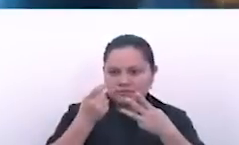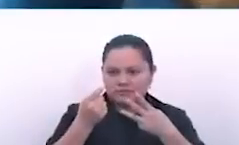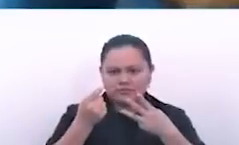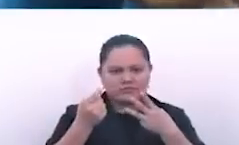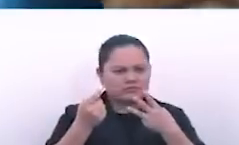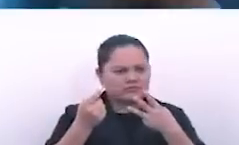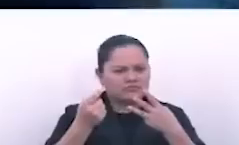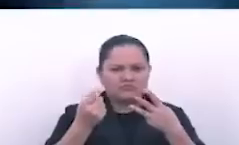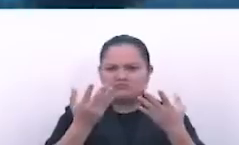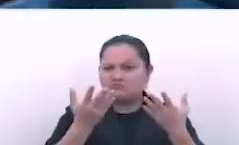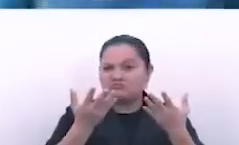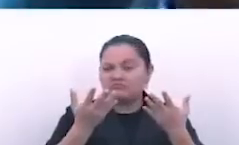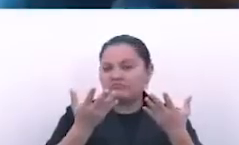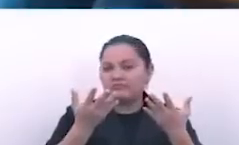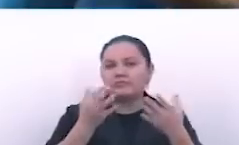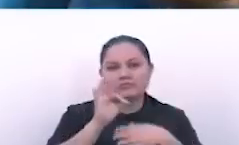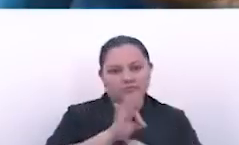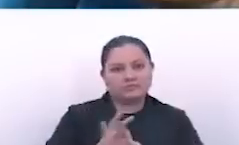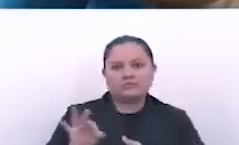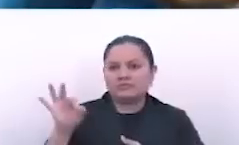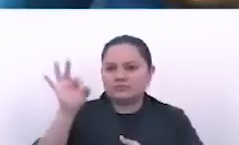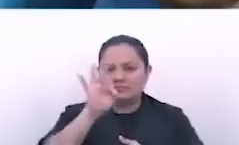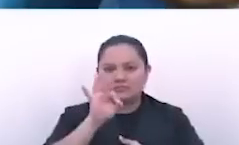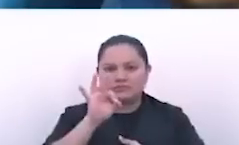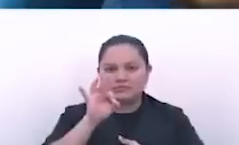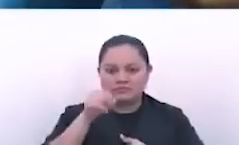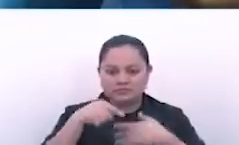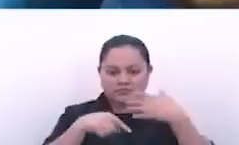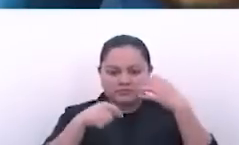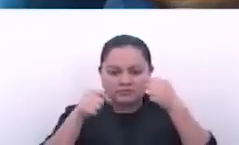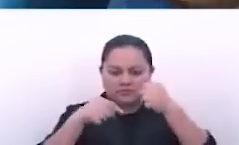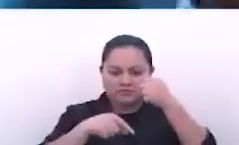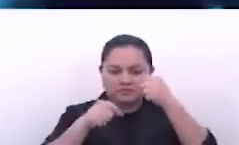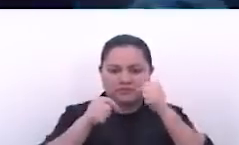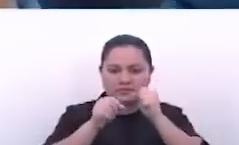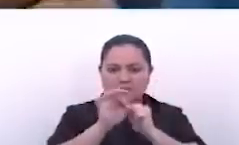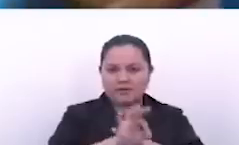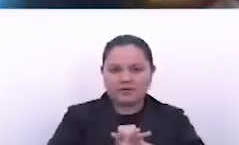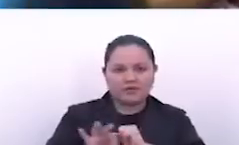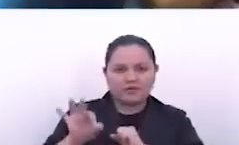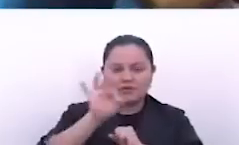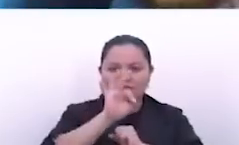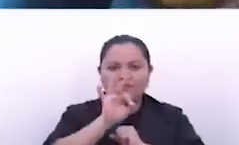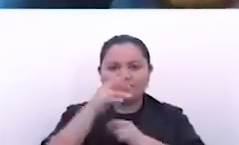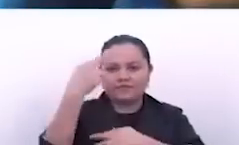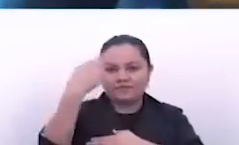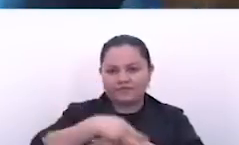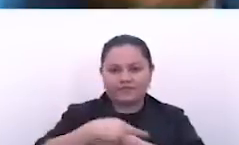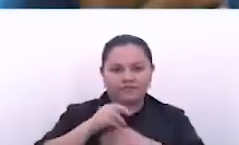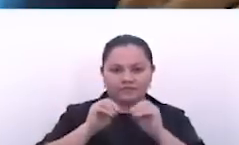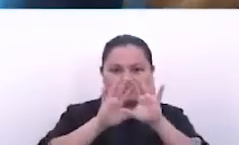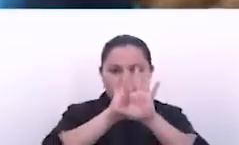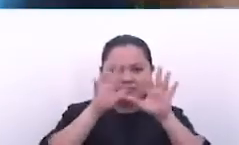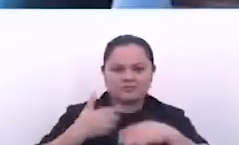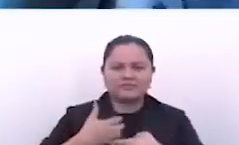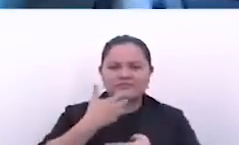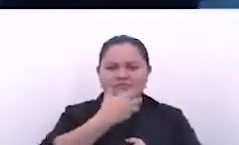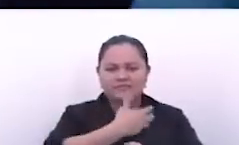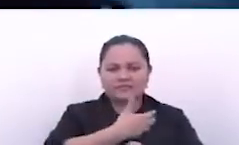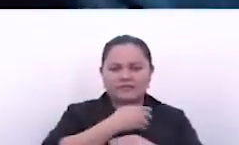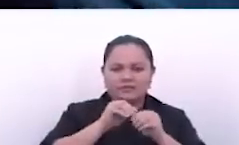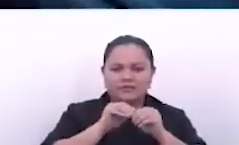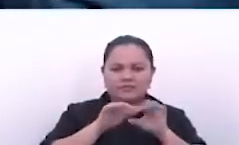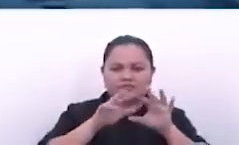obviamente, vamos a tener mejor cosecha. Y tenemos clara la realidad también. Tenemos claro que el